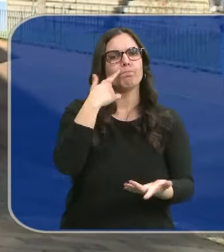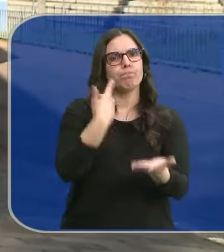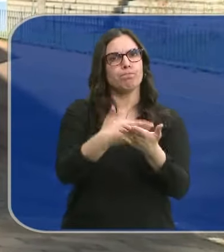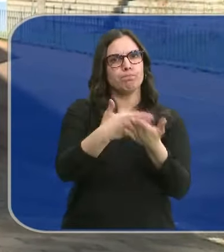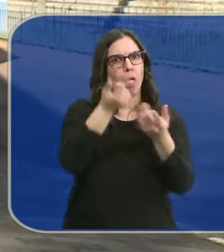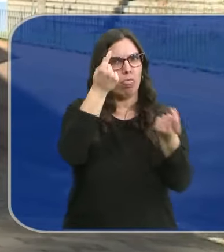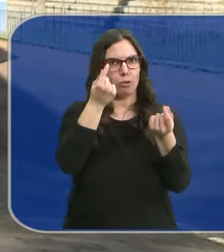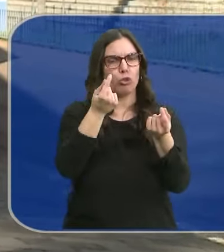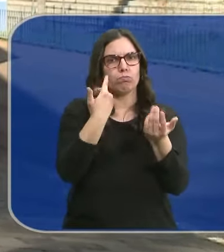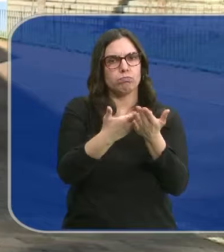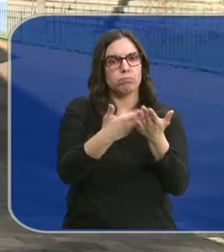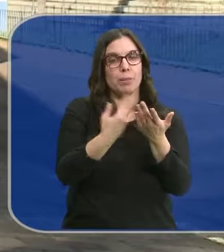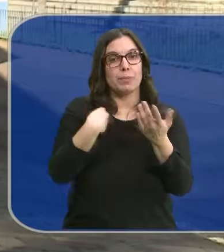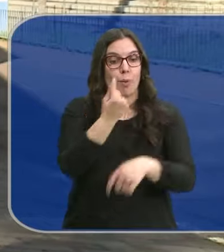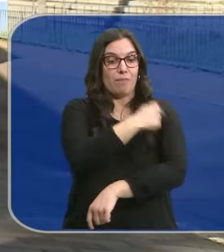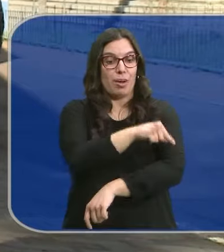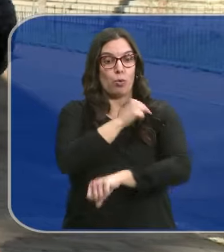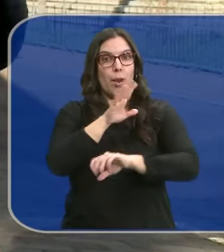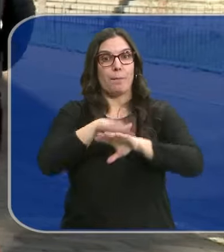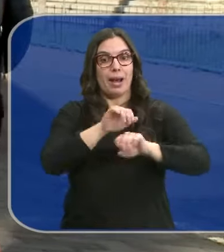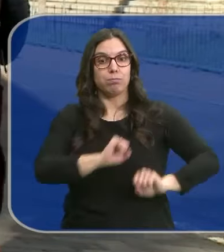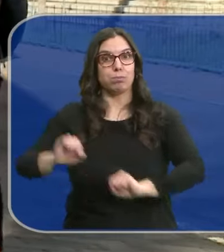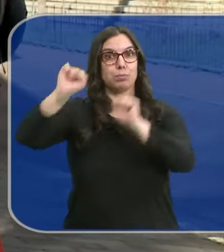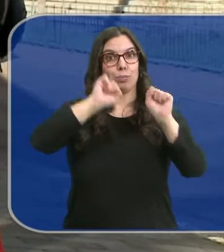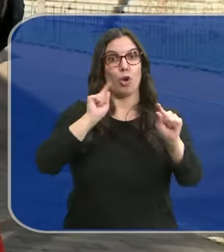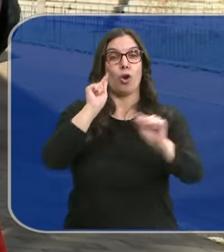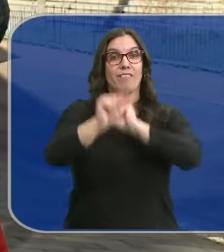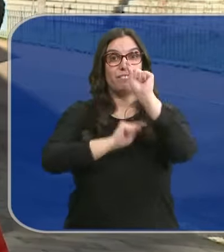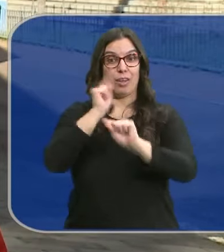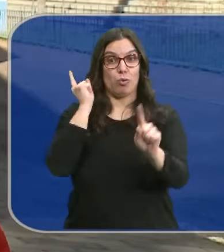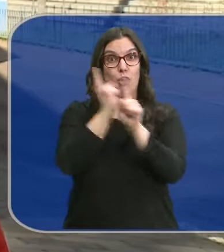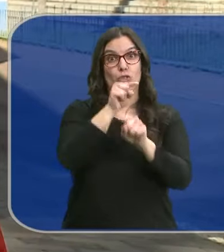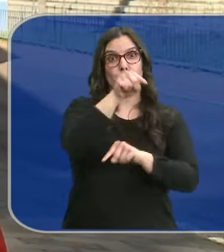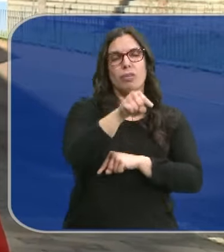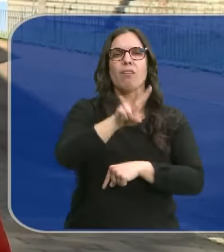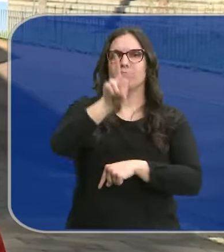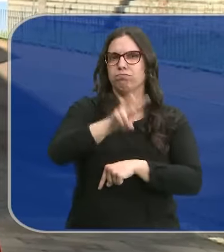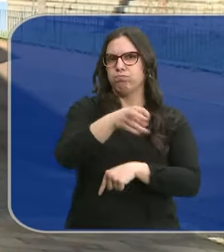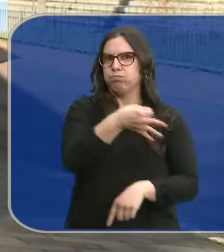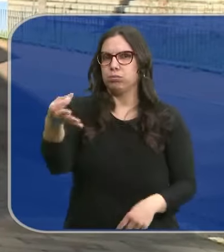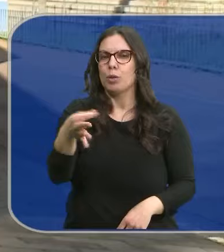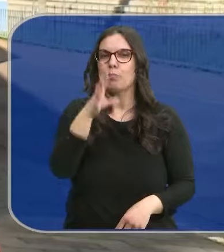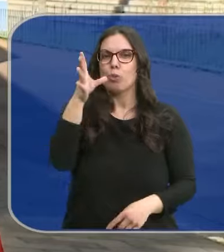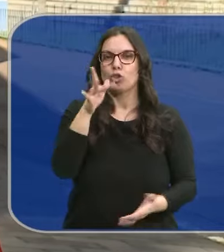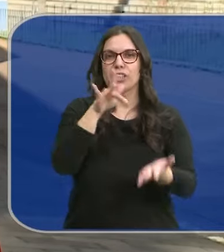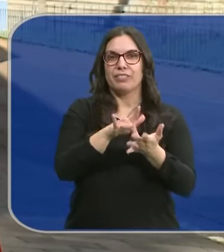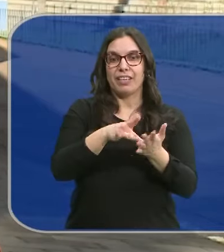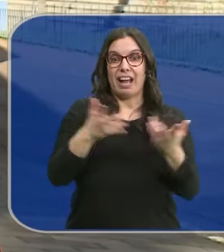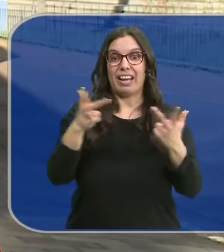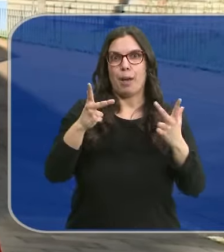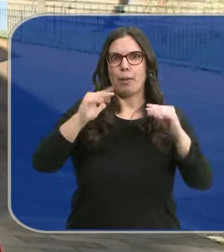primeros datos mundiales que la inmunización frente al virus respiratorio sinciteal es efectiva porque reduce la